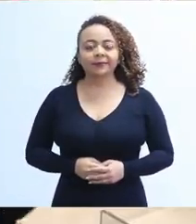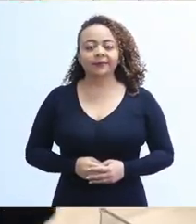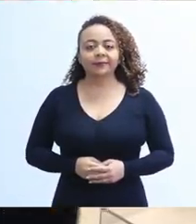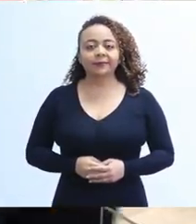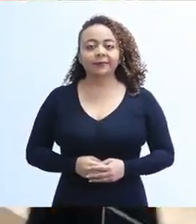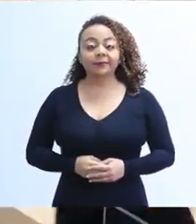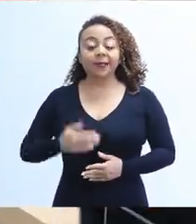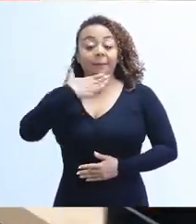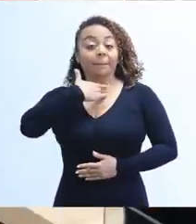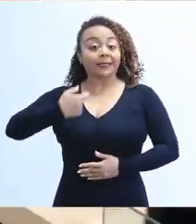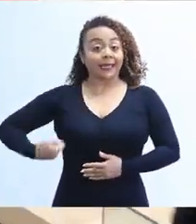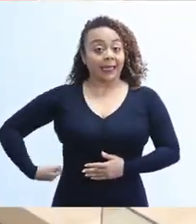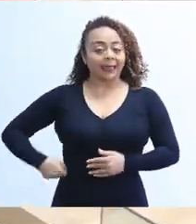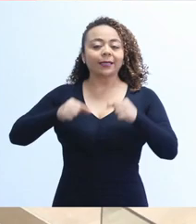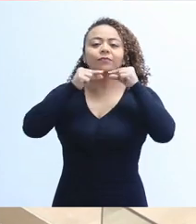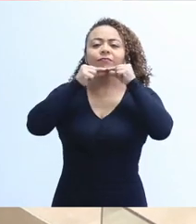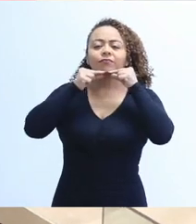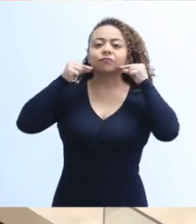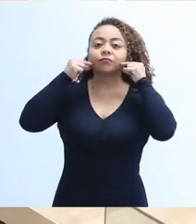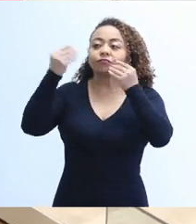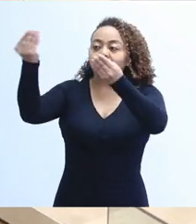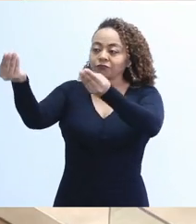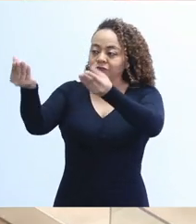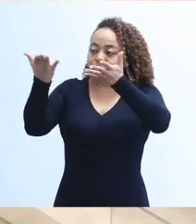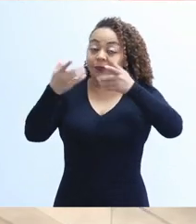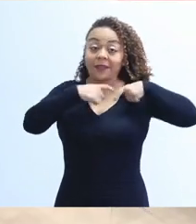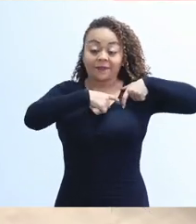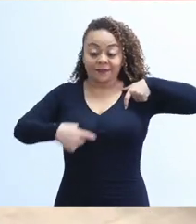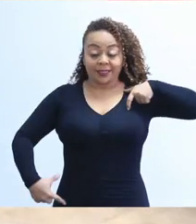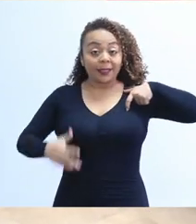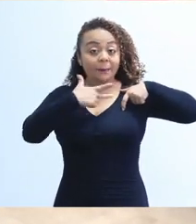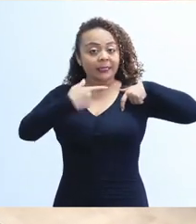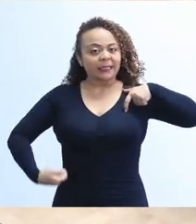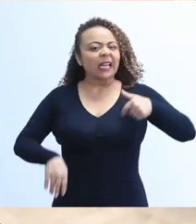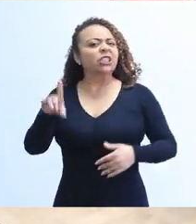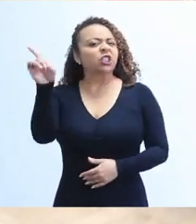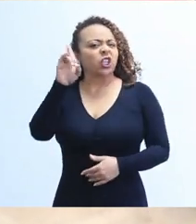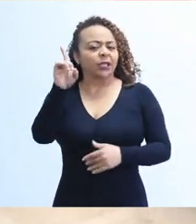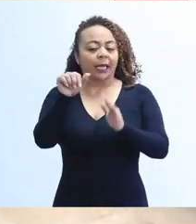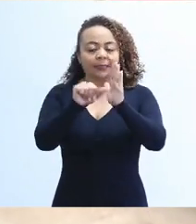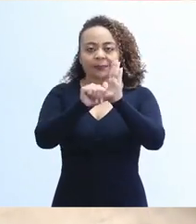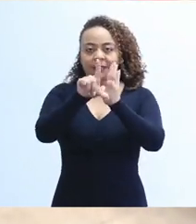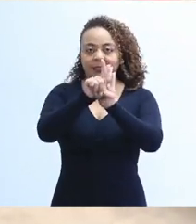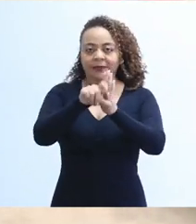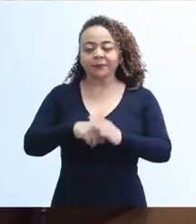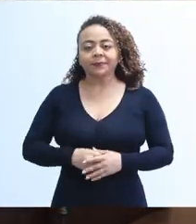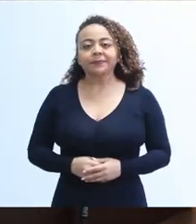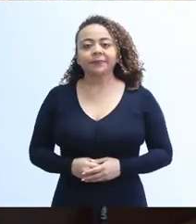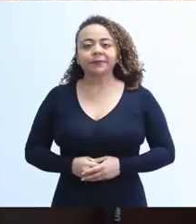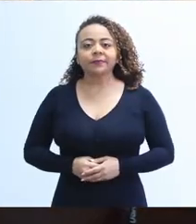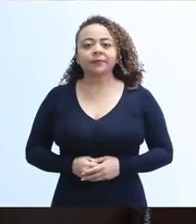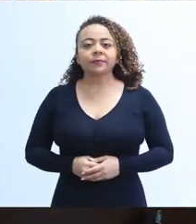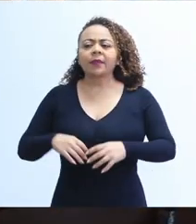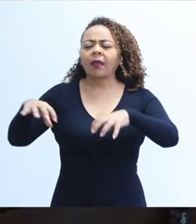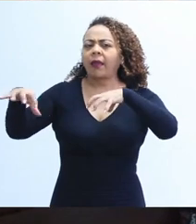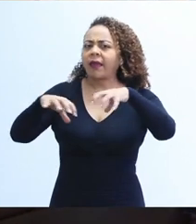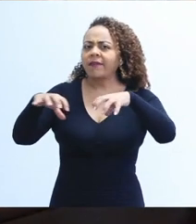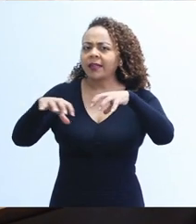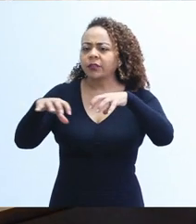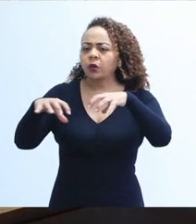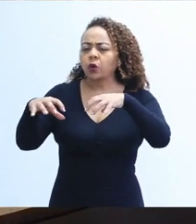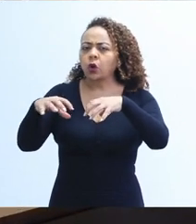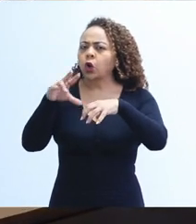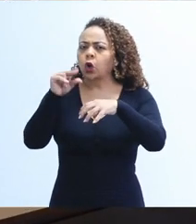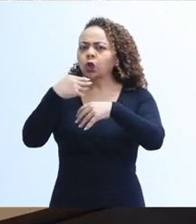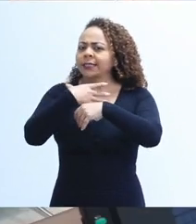El presidente Rodrigo Chávez recibió la banda presidencial en la Asamblea Legislativa, un evento que